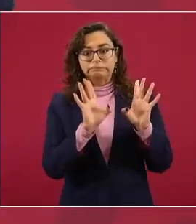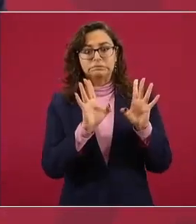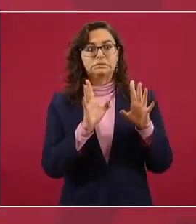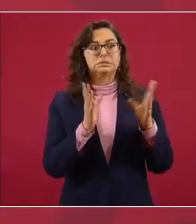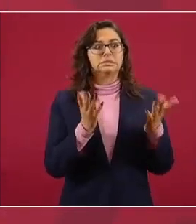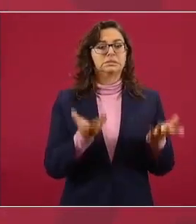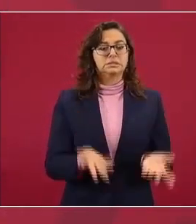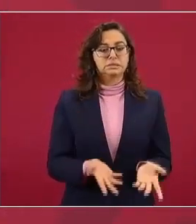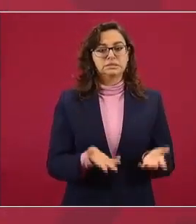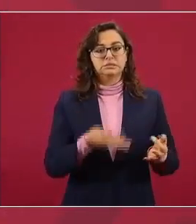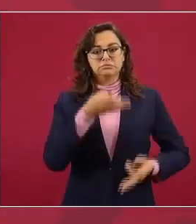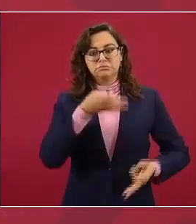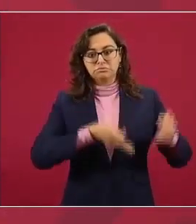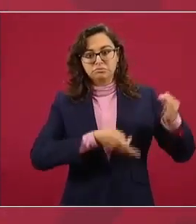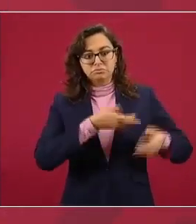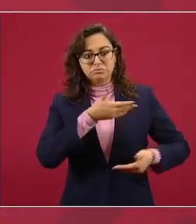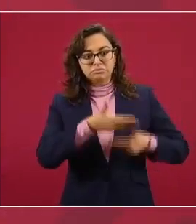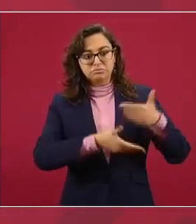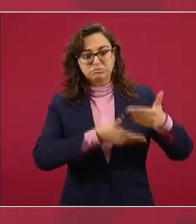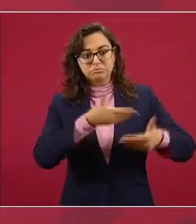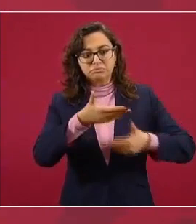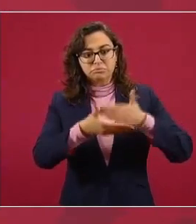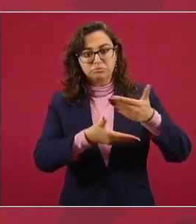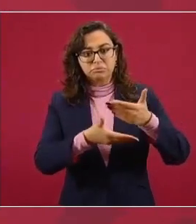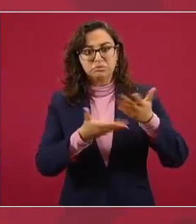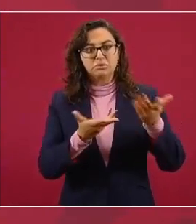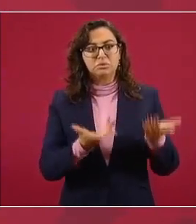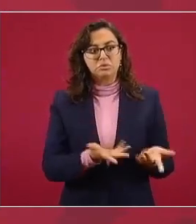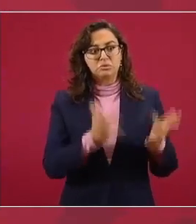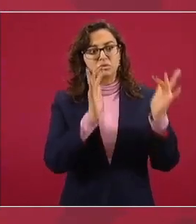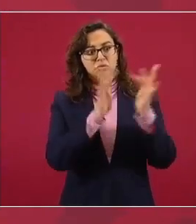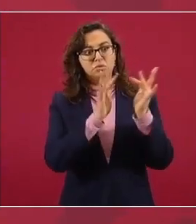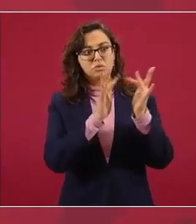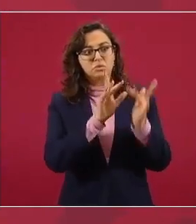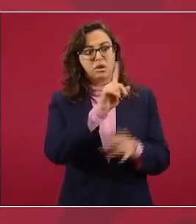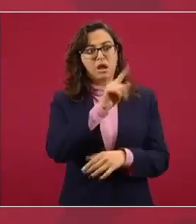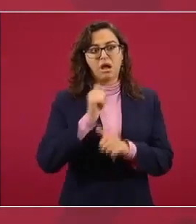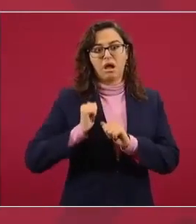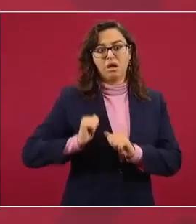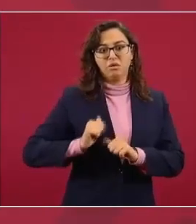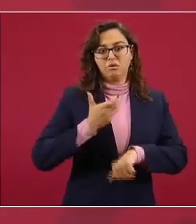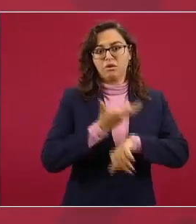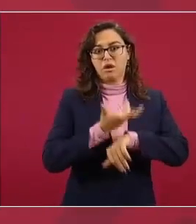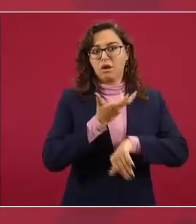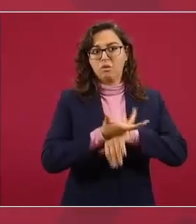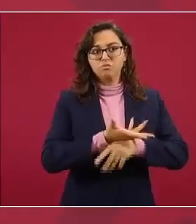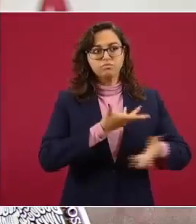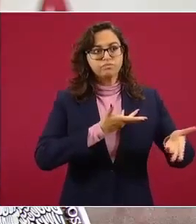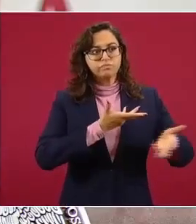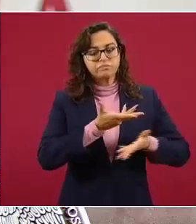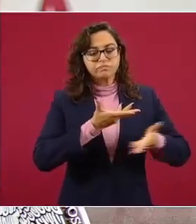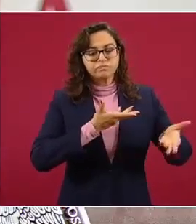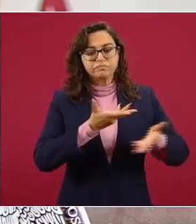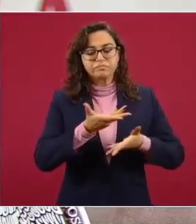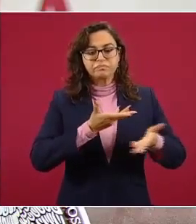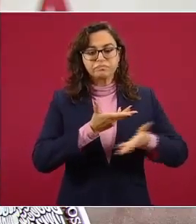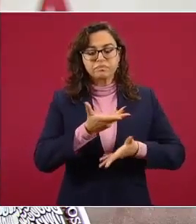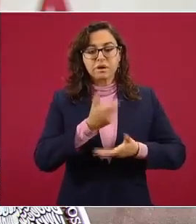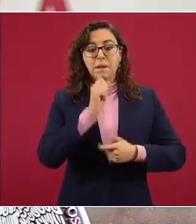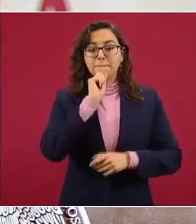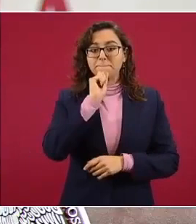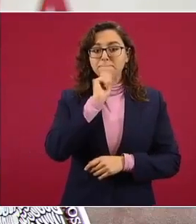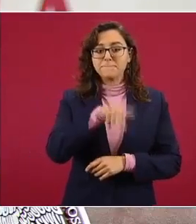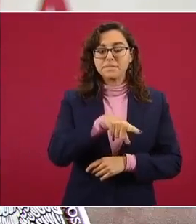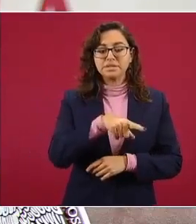mantenido comunicación con autoridades en Estados Unidos y desde luego